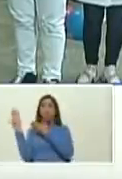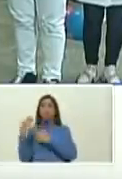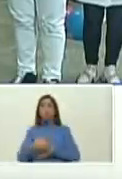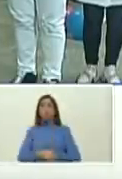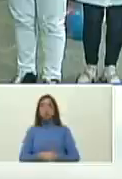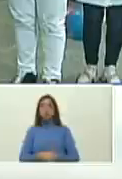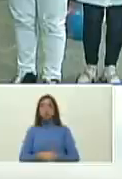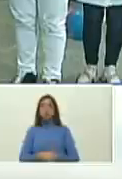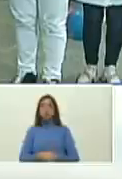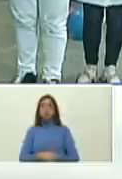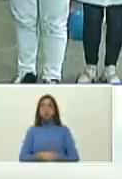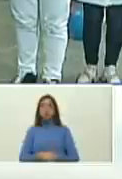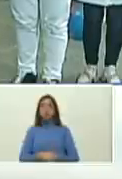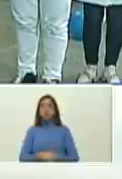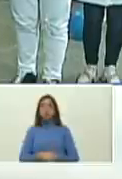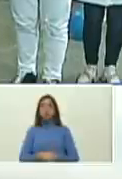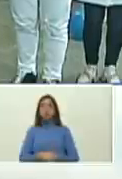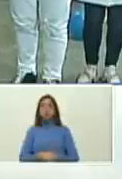lavarse las manos